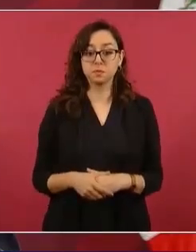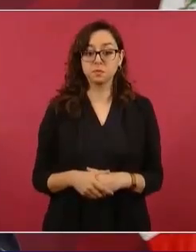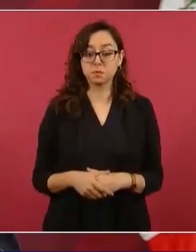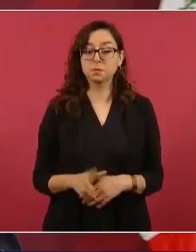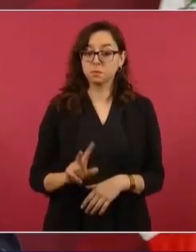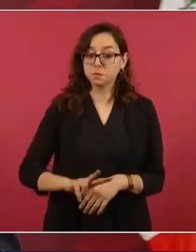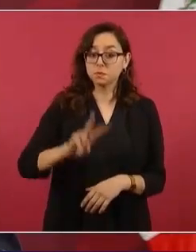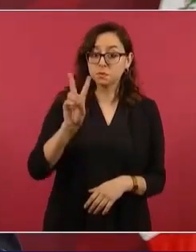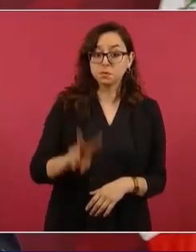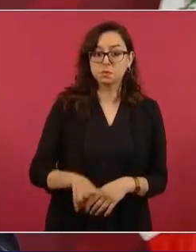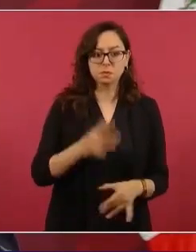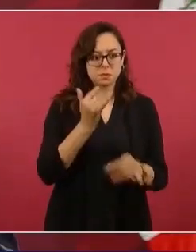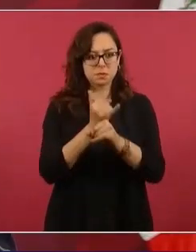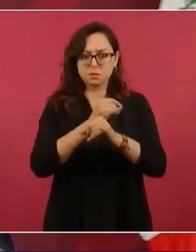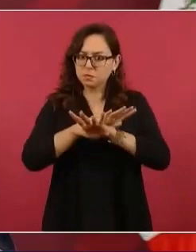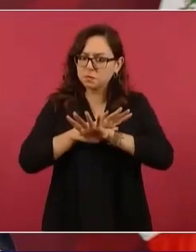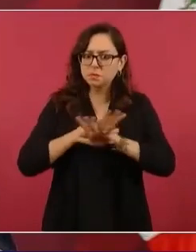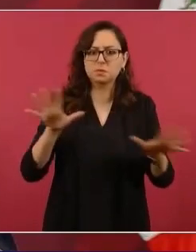que salga todo.